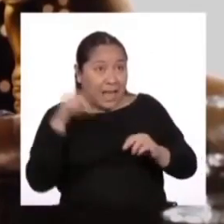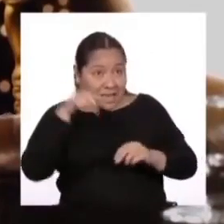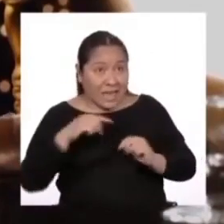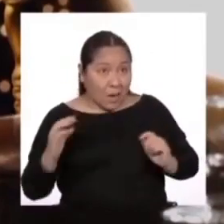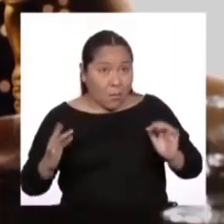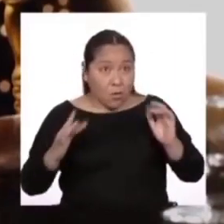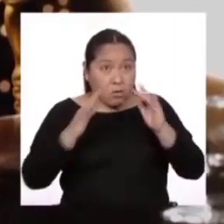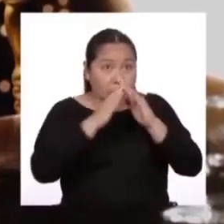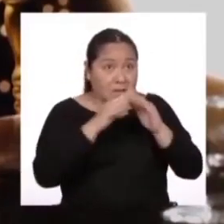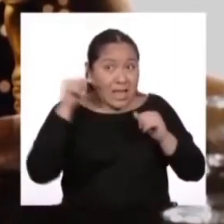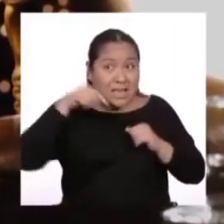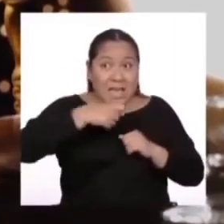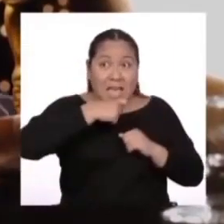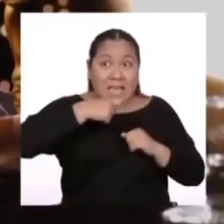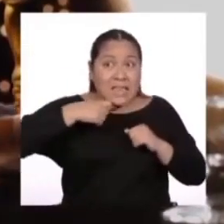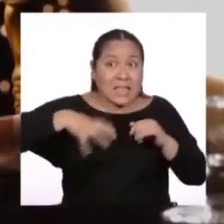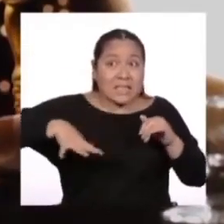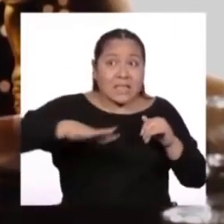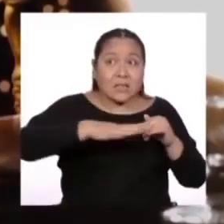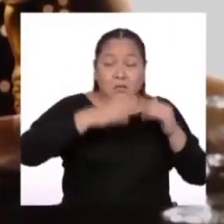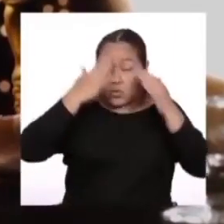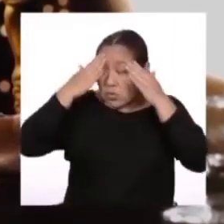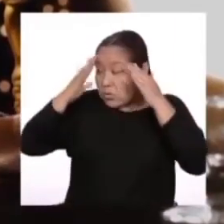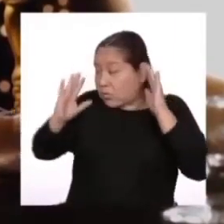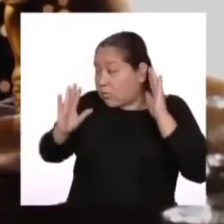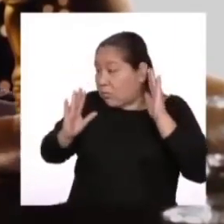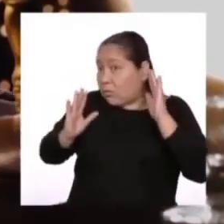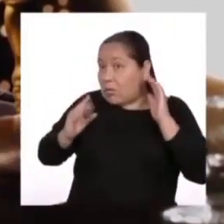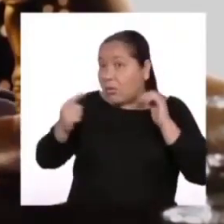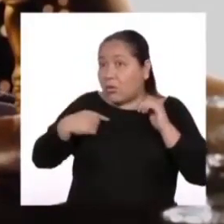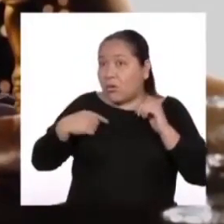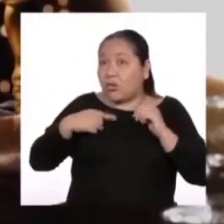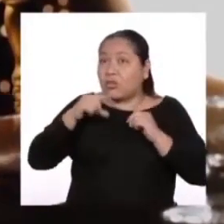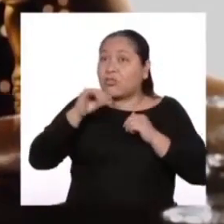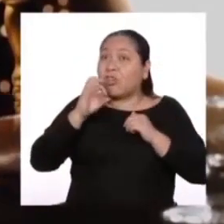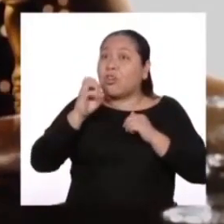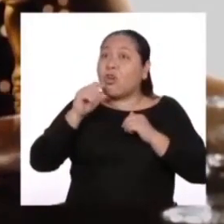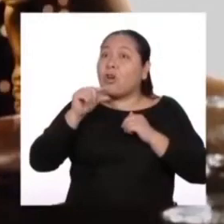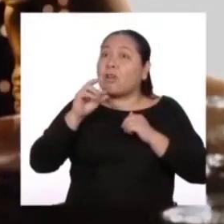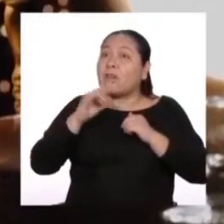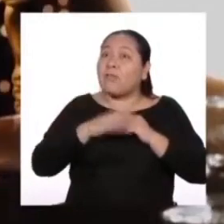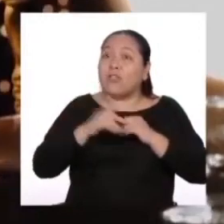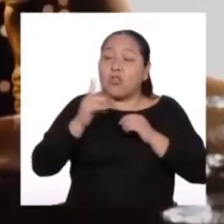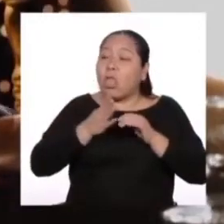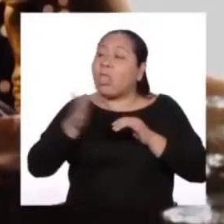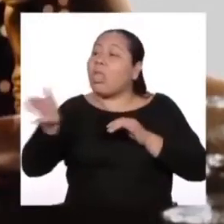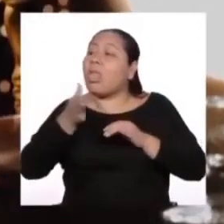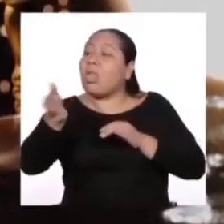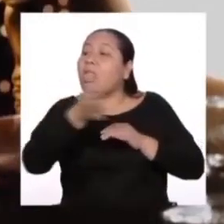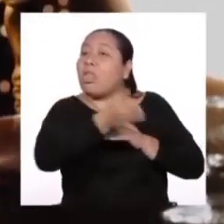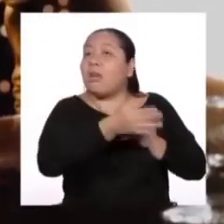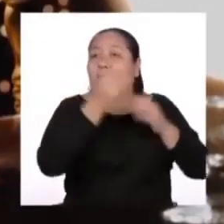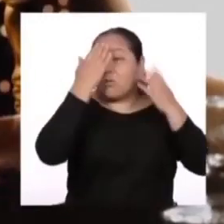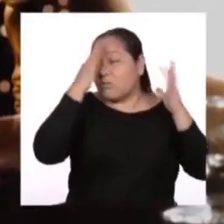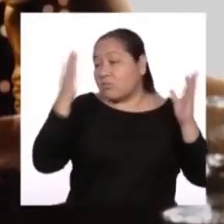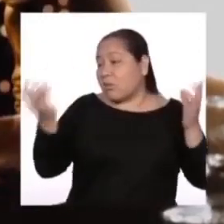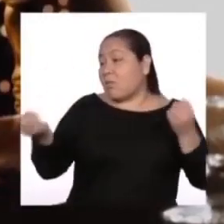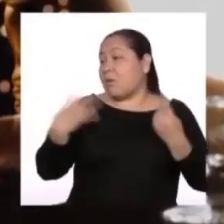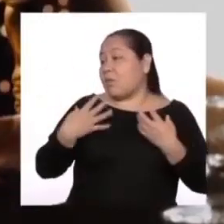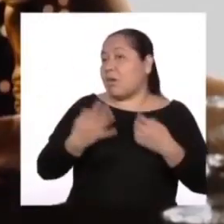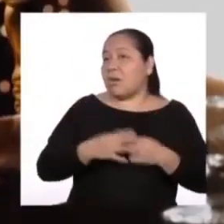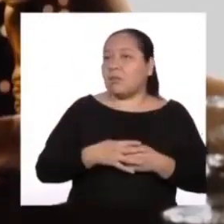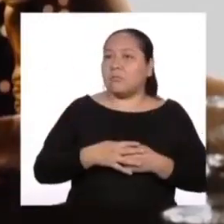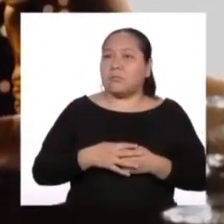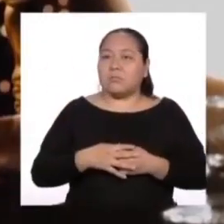¿Montañas? ¿Desiertos? No puedo saberlo. Soy un geógrafo, no un explorador. Ni tengo exploradores que me informen.